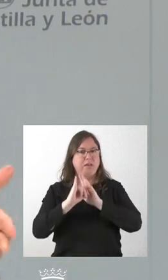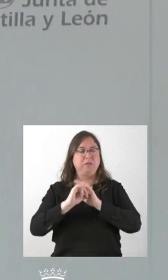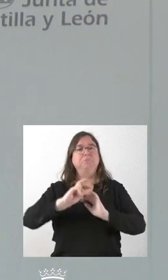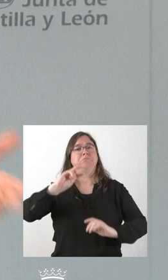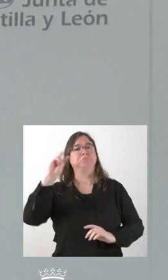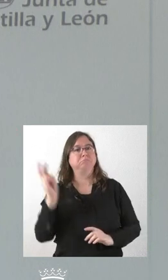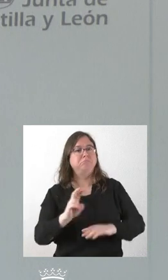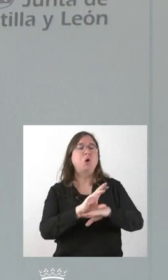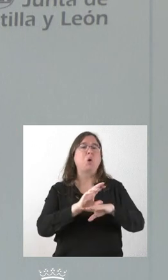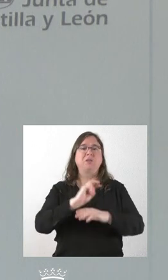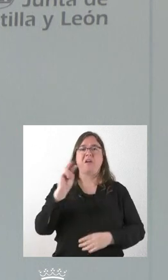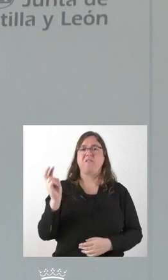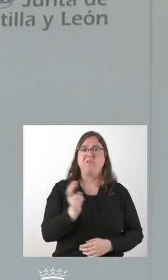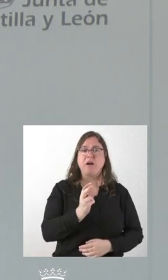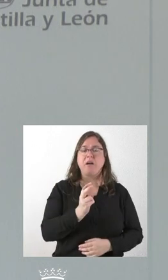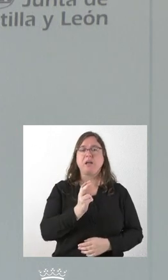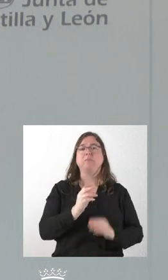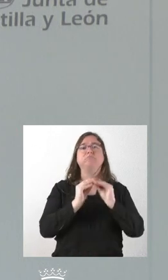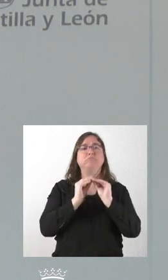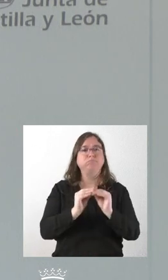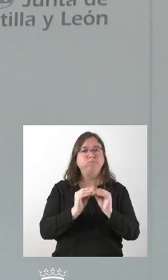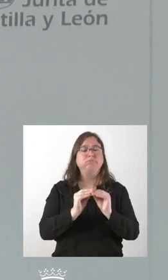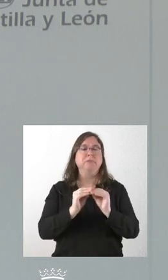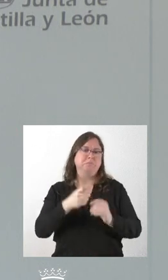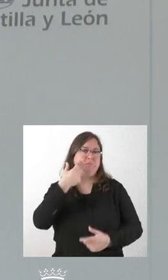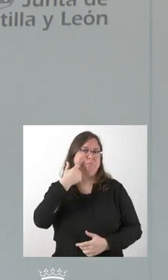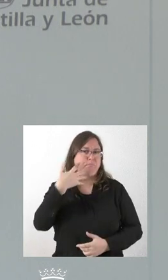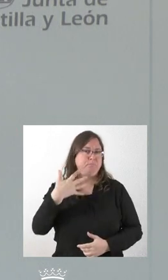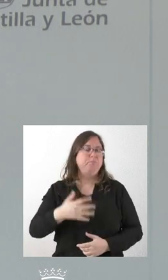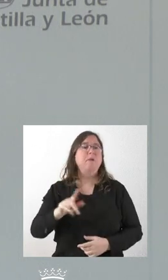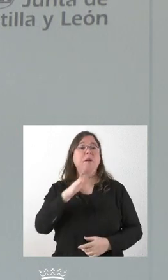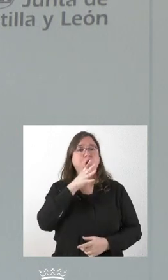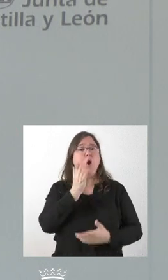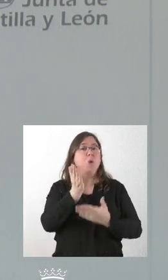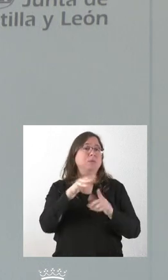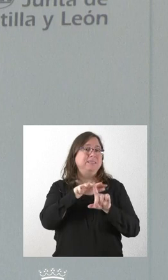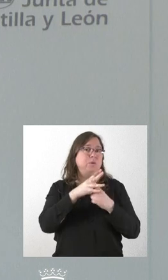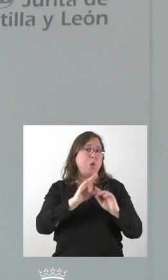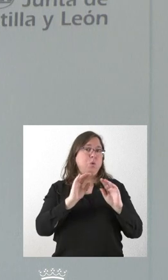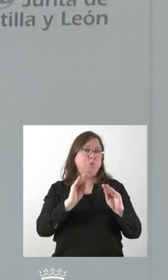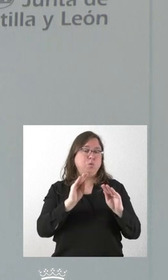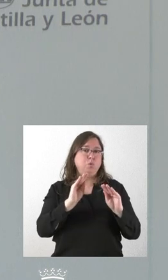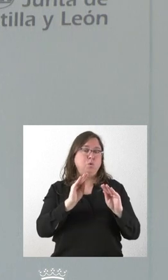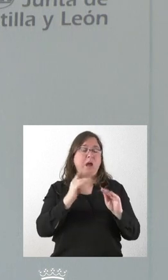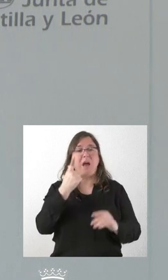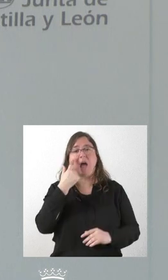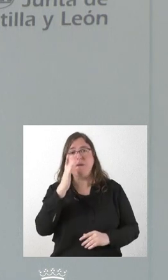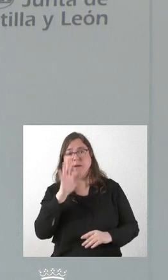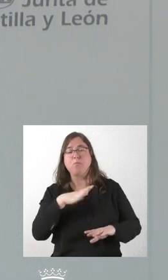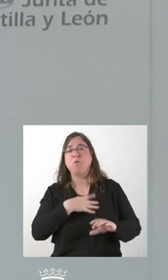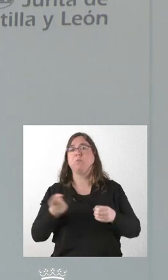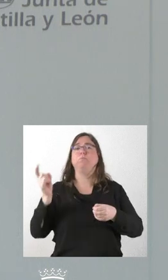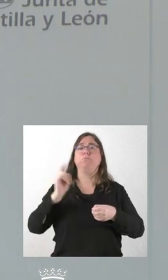consejerías que he citado que han realizado actuaciones muy relevantes. Y en este contexto hay que incorporar